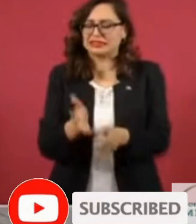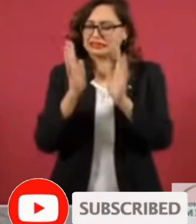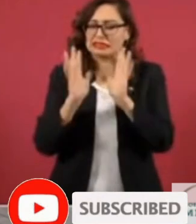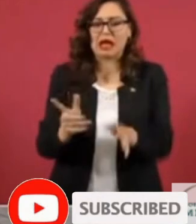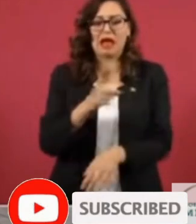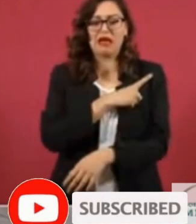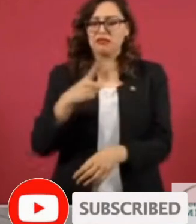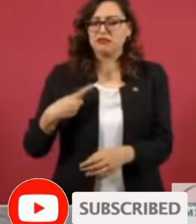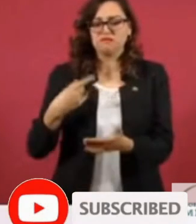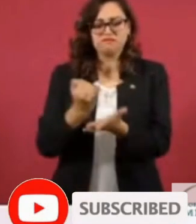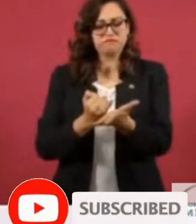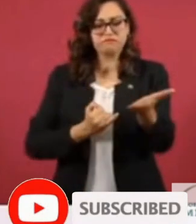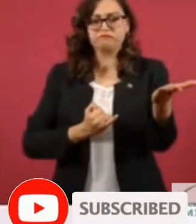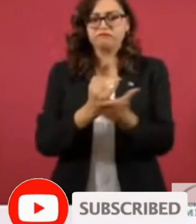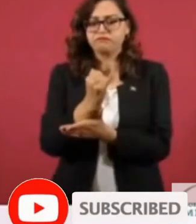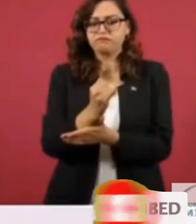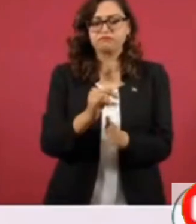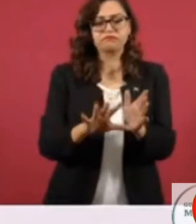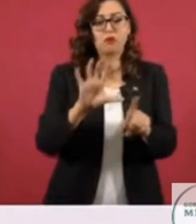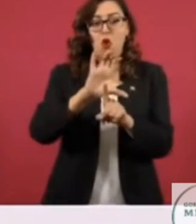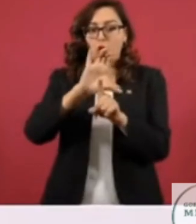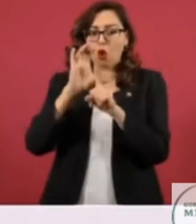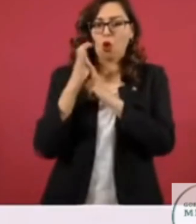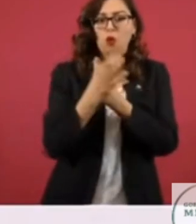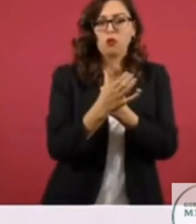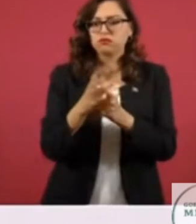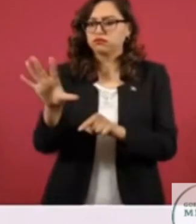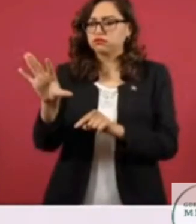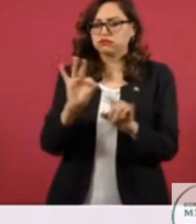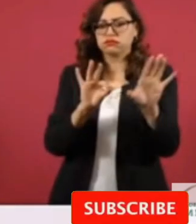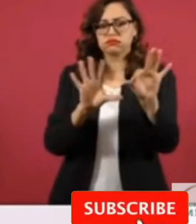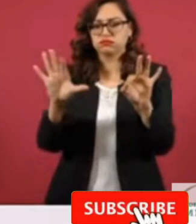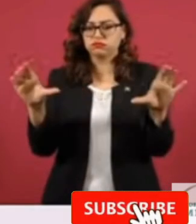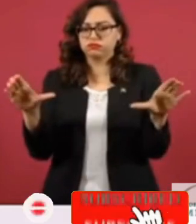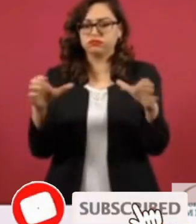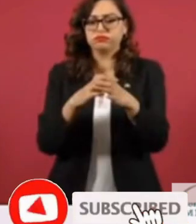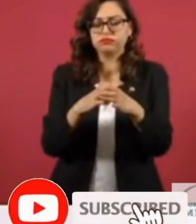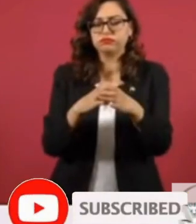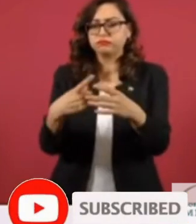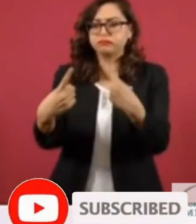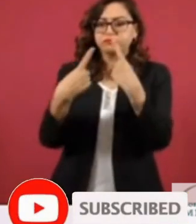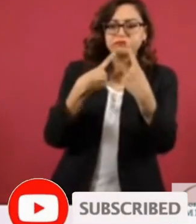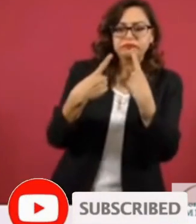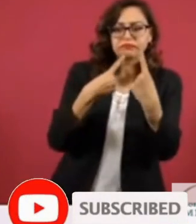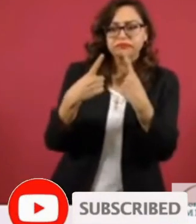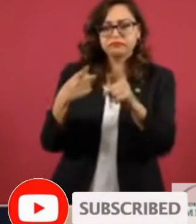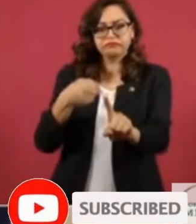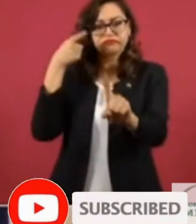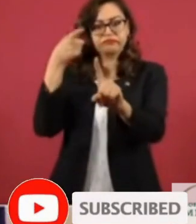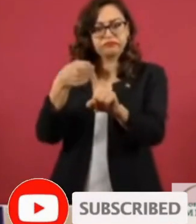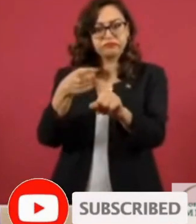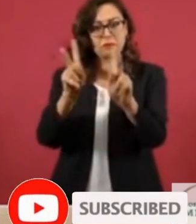un comité para el diálogo y la paz, el cual estaría integrado